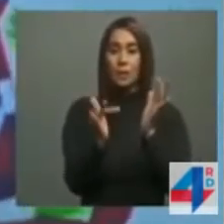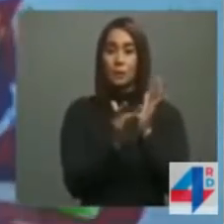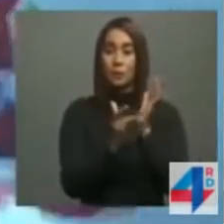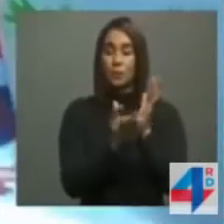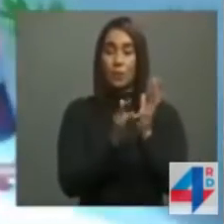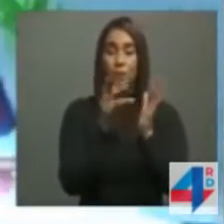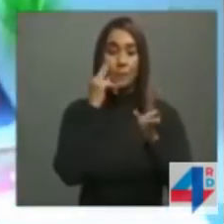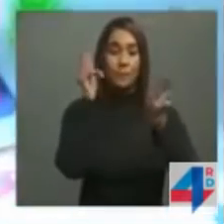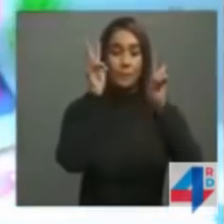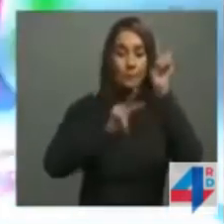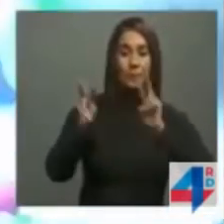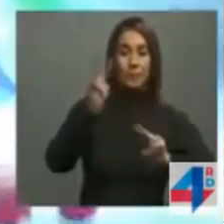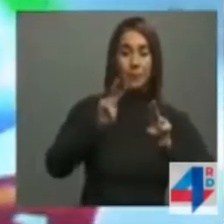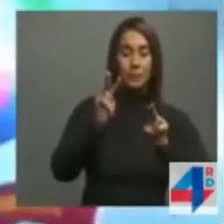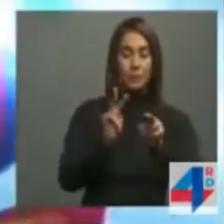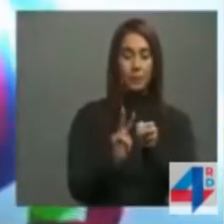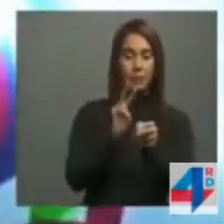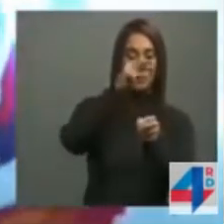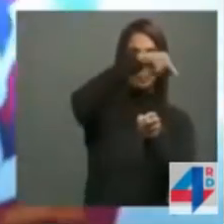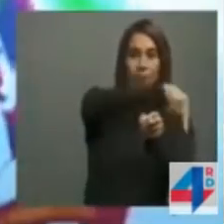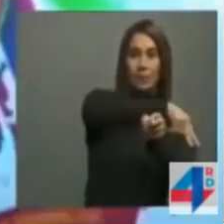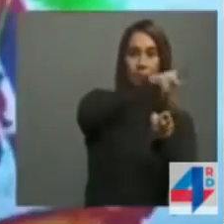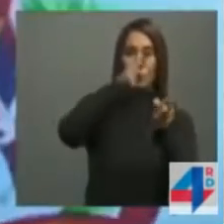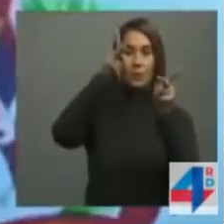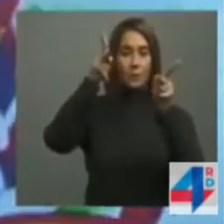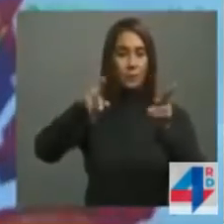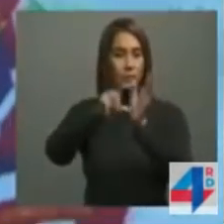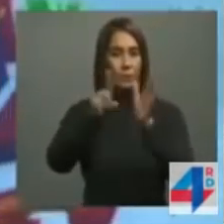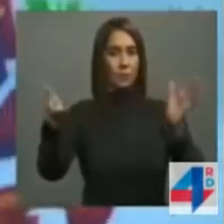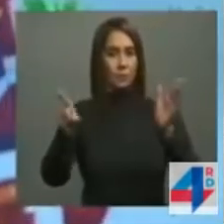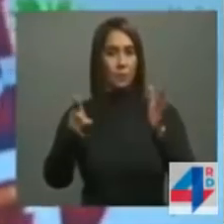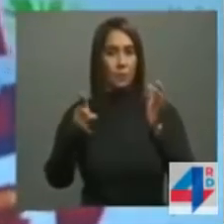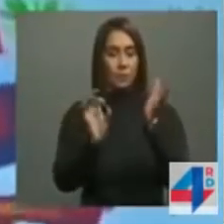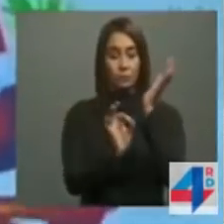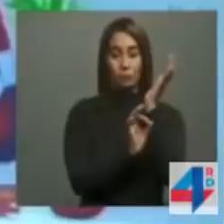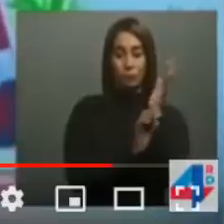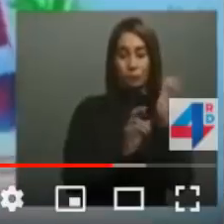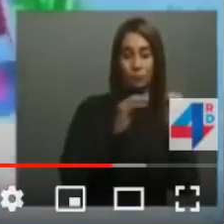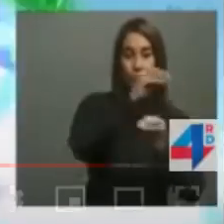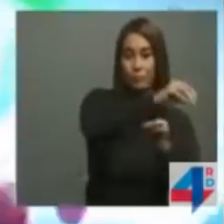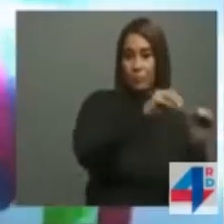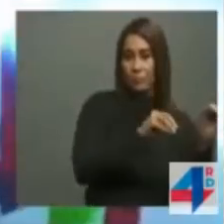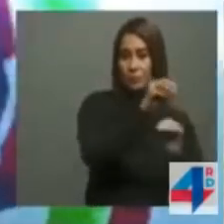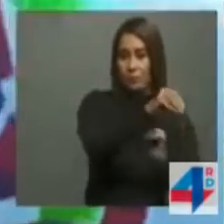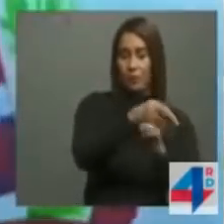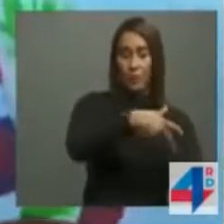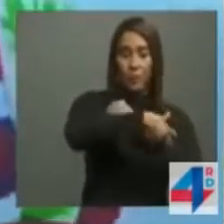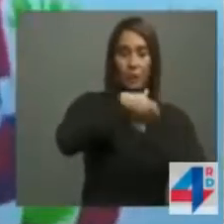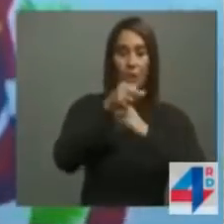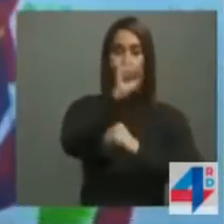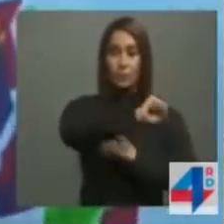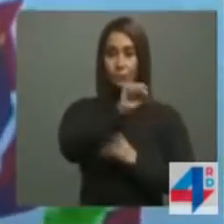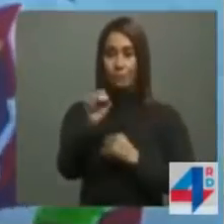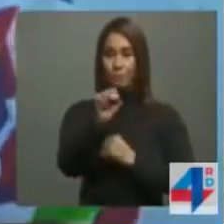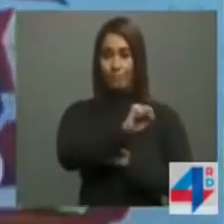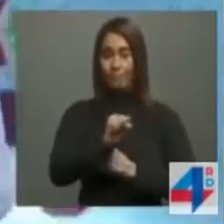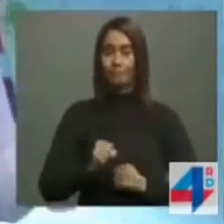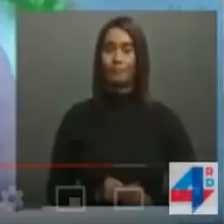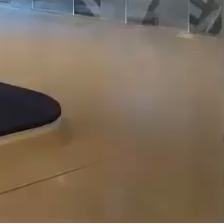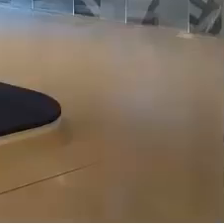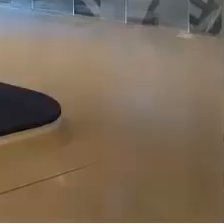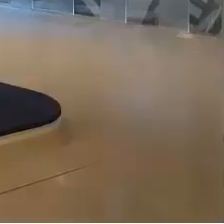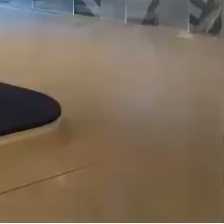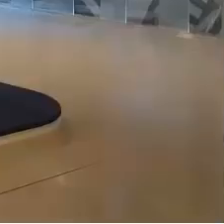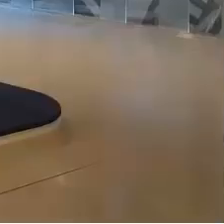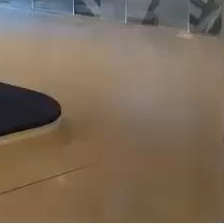disuadir el paso a la inmigración irregular, el narcotráfico, el contrabando y el robo de vehículos. La